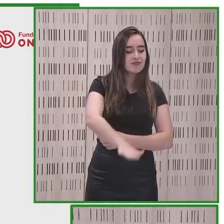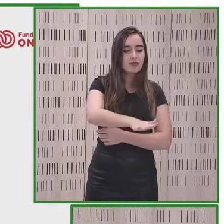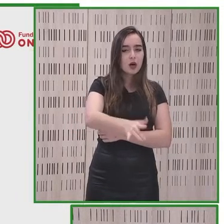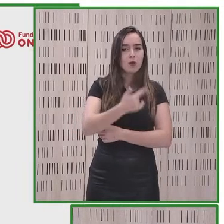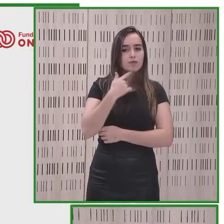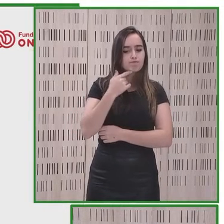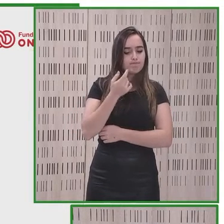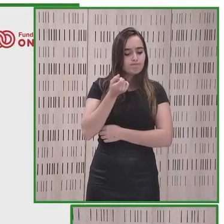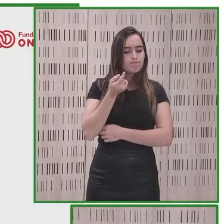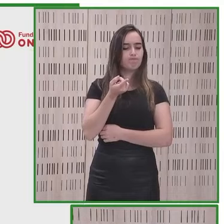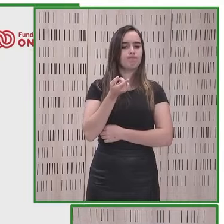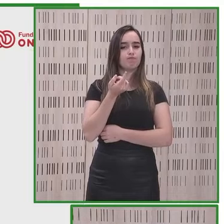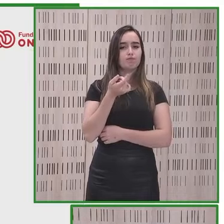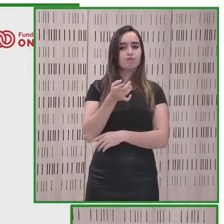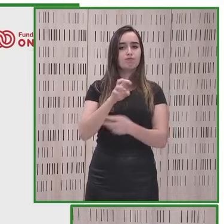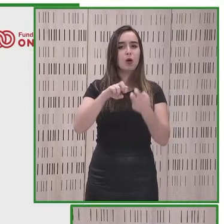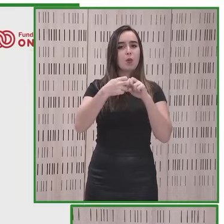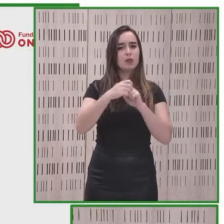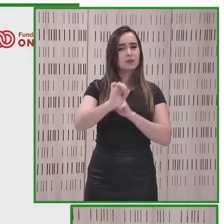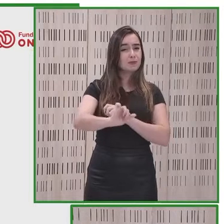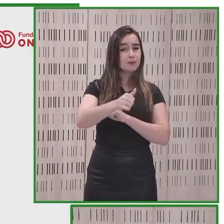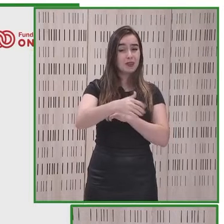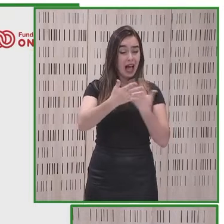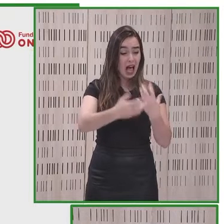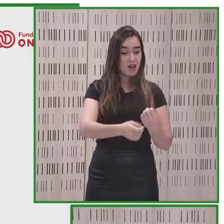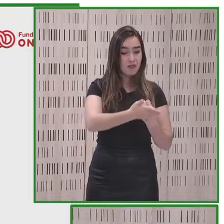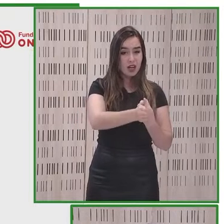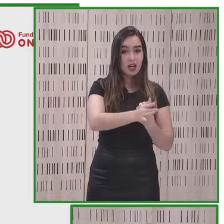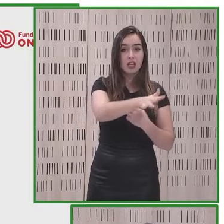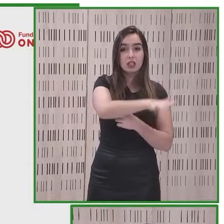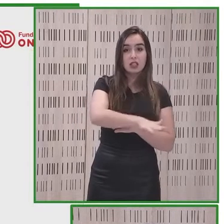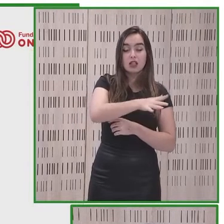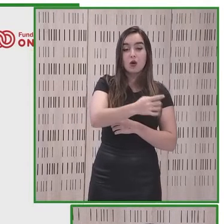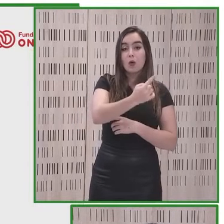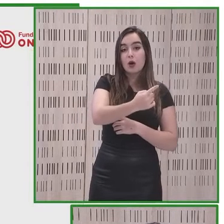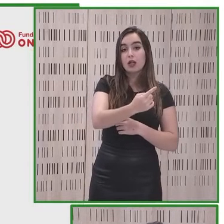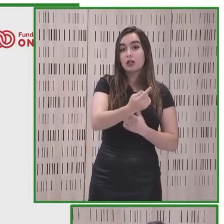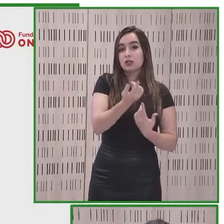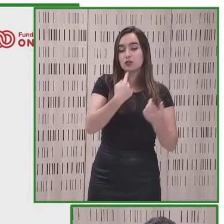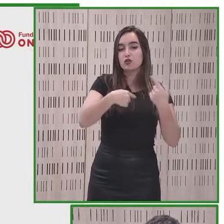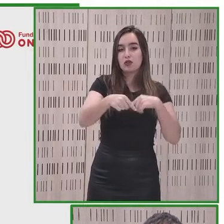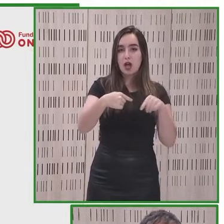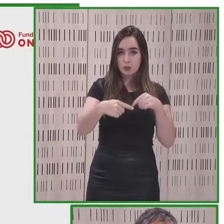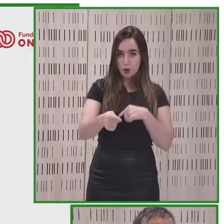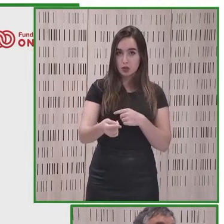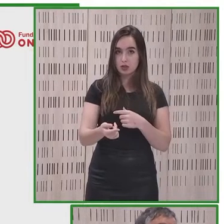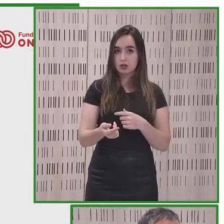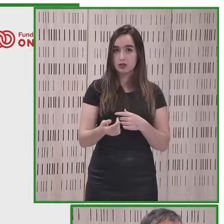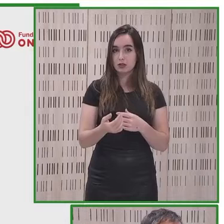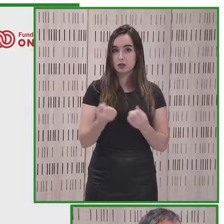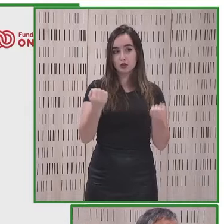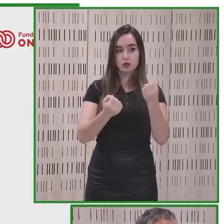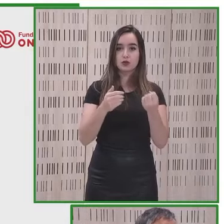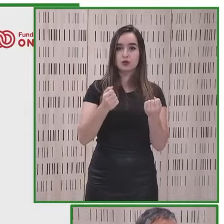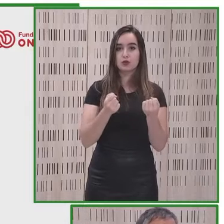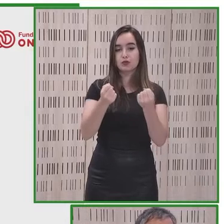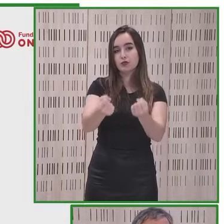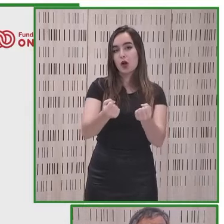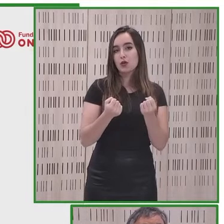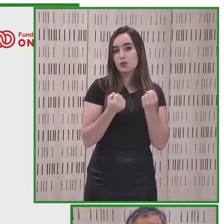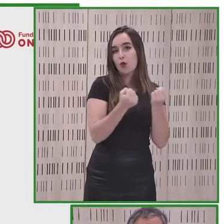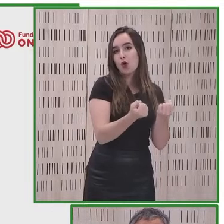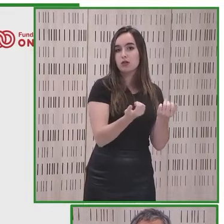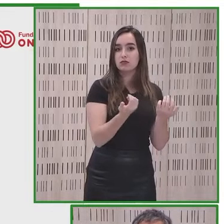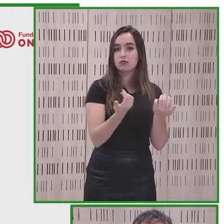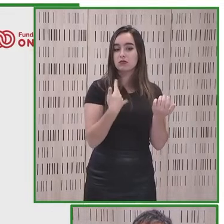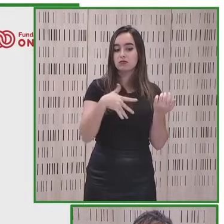los principales problemas y uno de los entornos que se plantearon fue el de transporte cuando en grandes espacios de transporte tienes